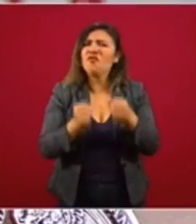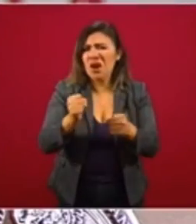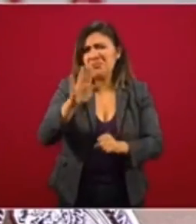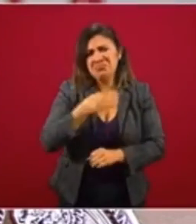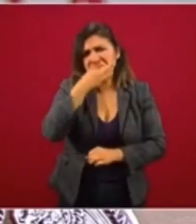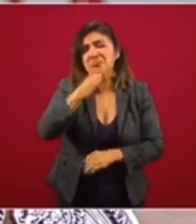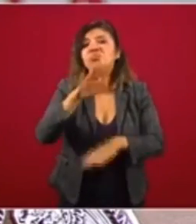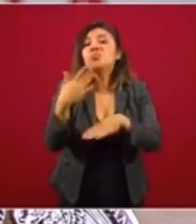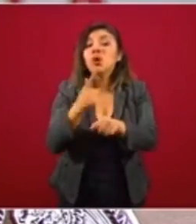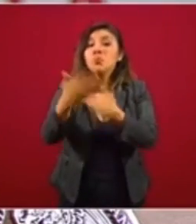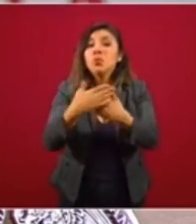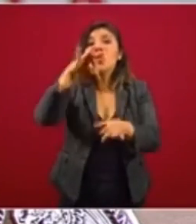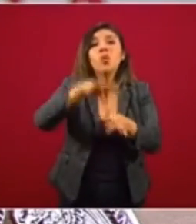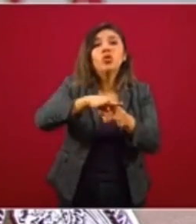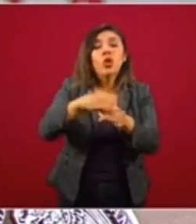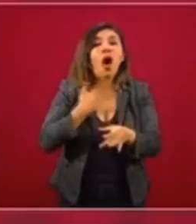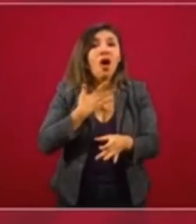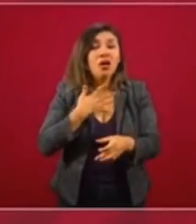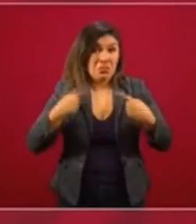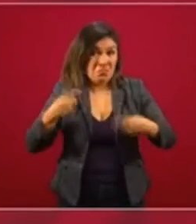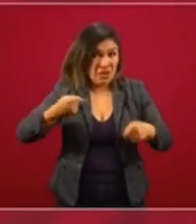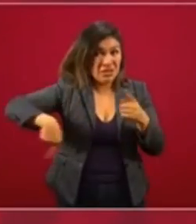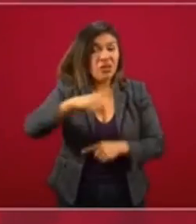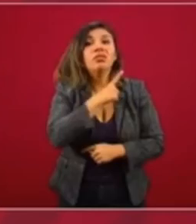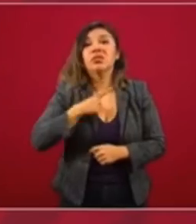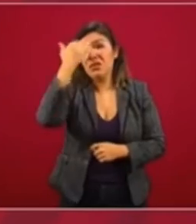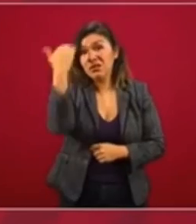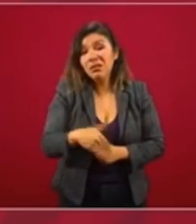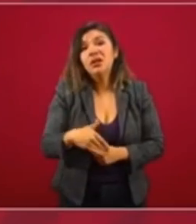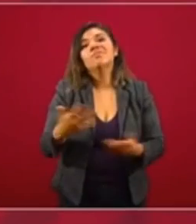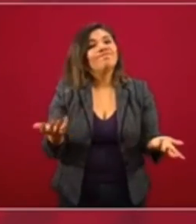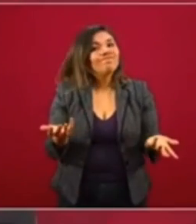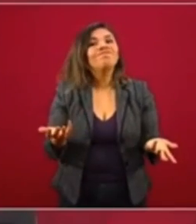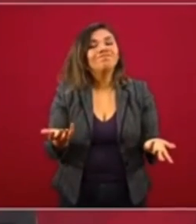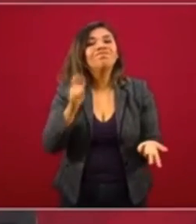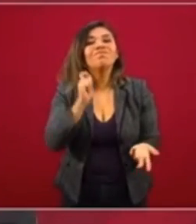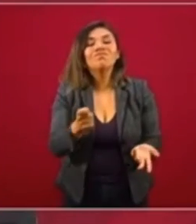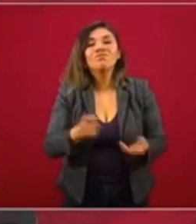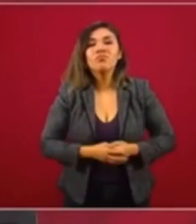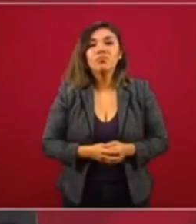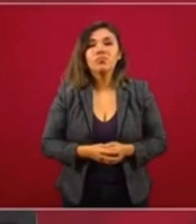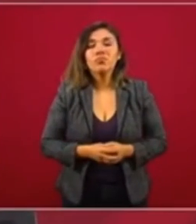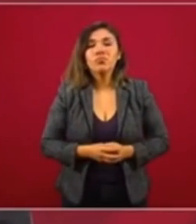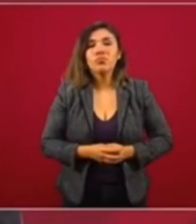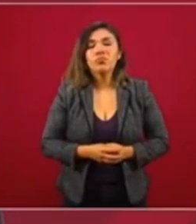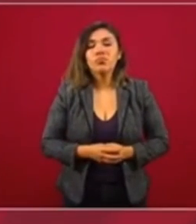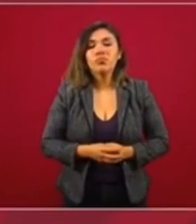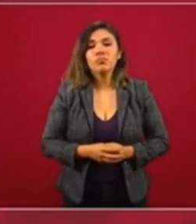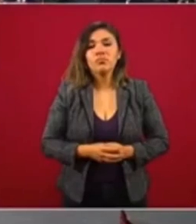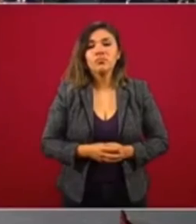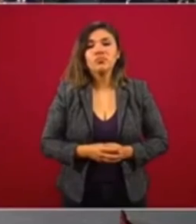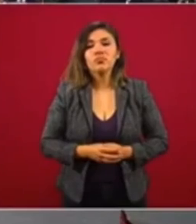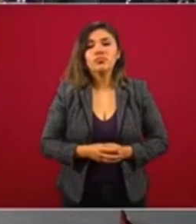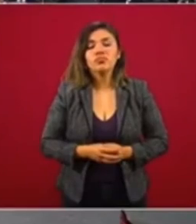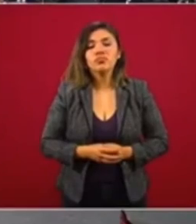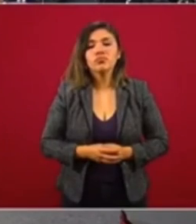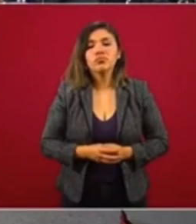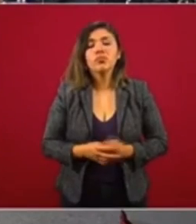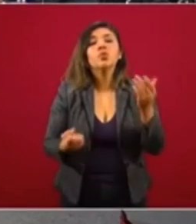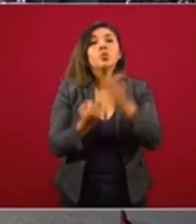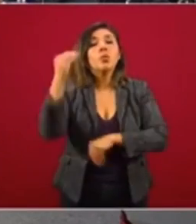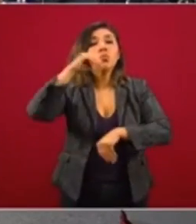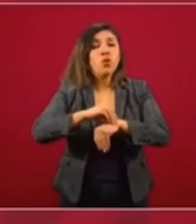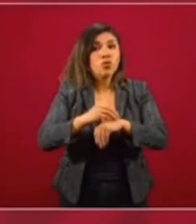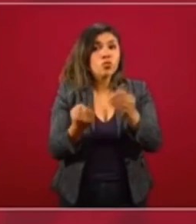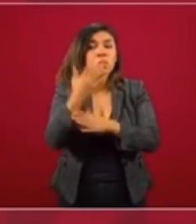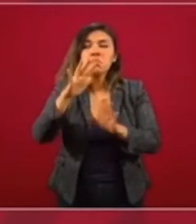porque ya vienen las elecciones. Entonces, la gente debe saber de que se van a renovar